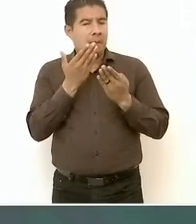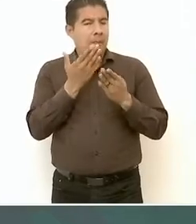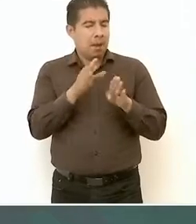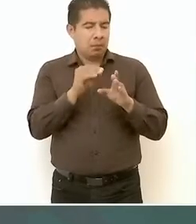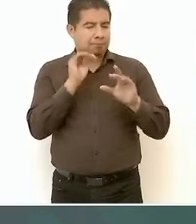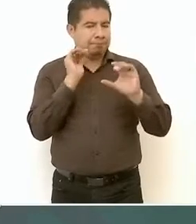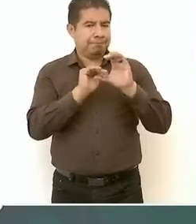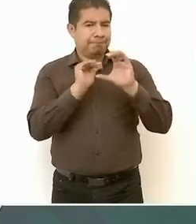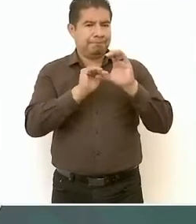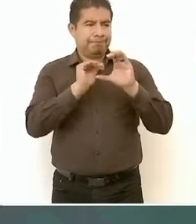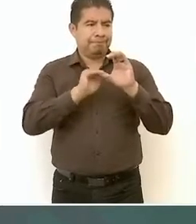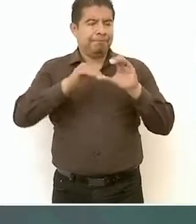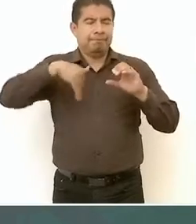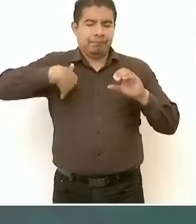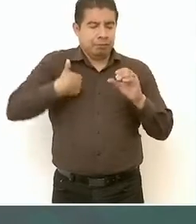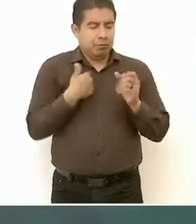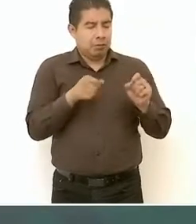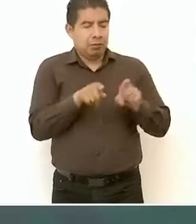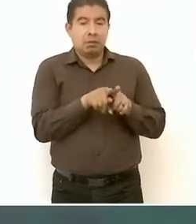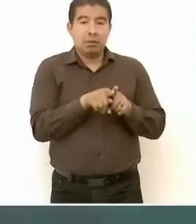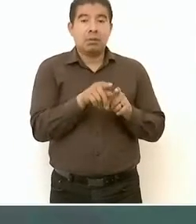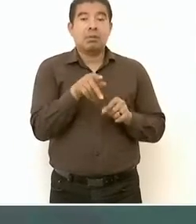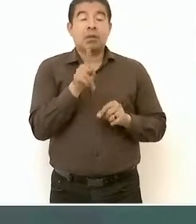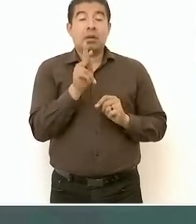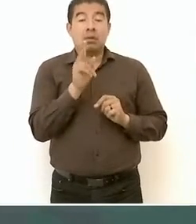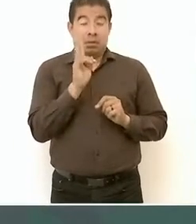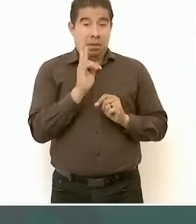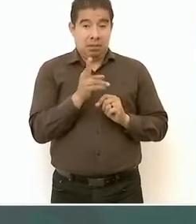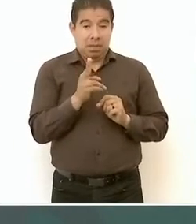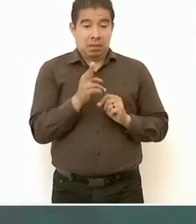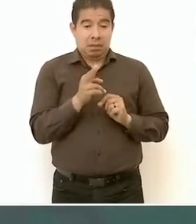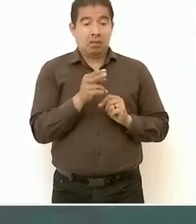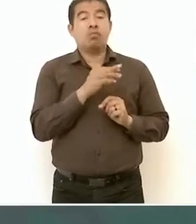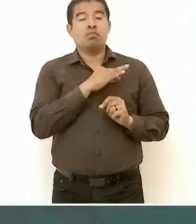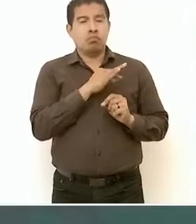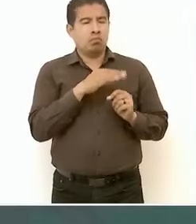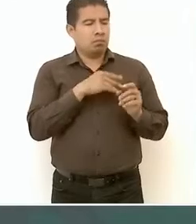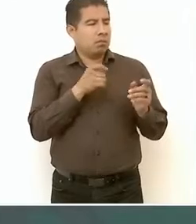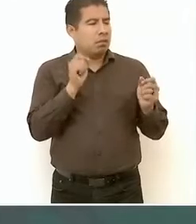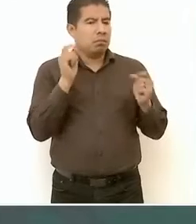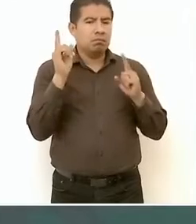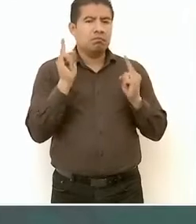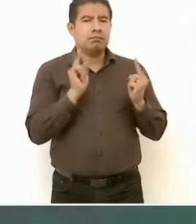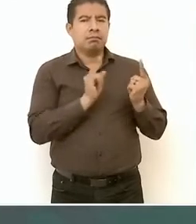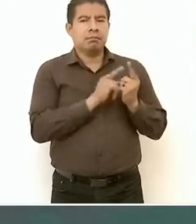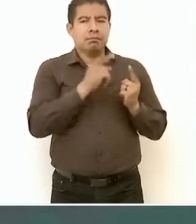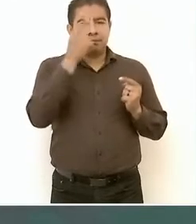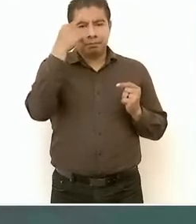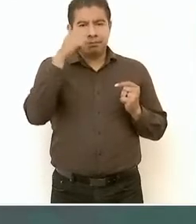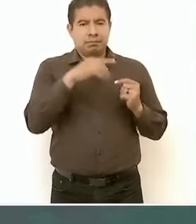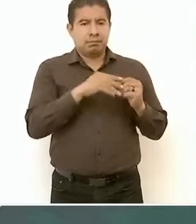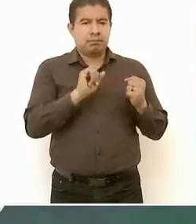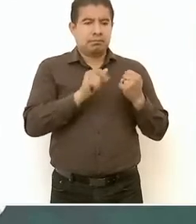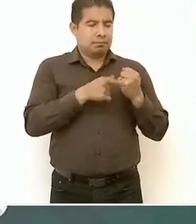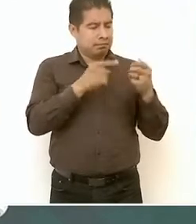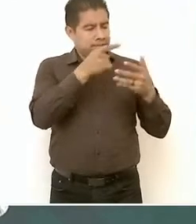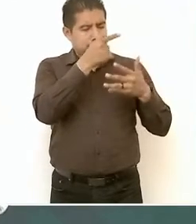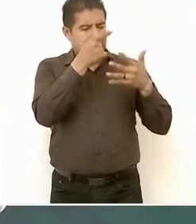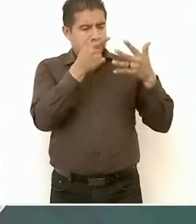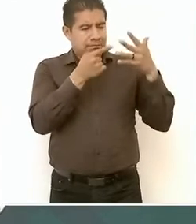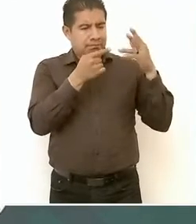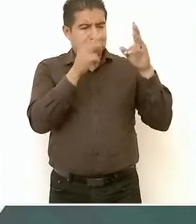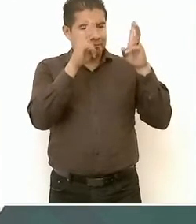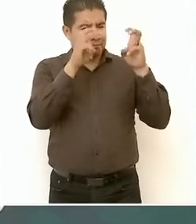pero también para que pueda cobrar aquí todos los apoyos